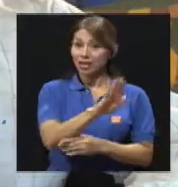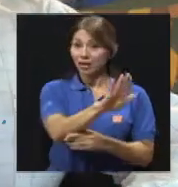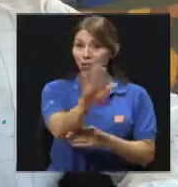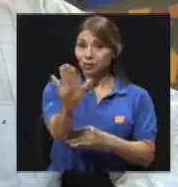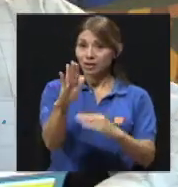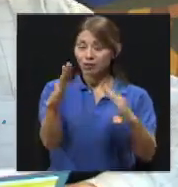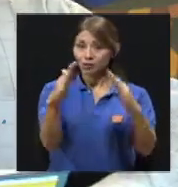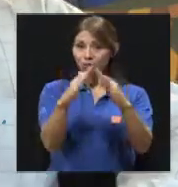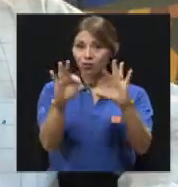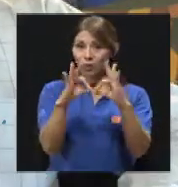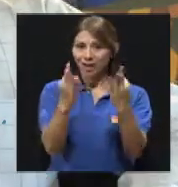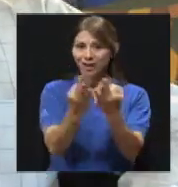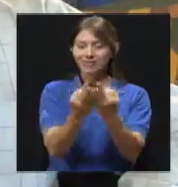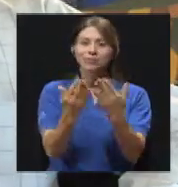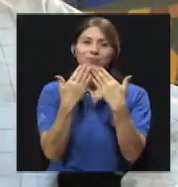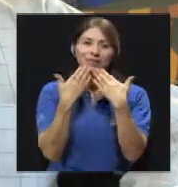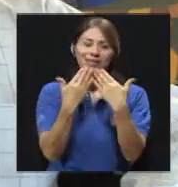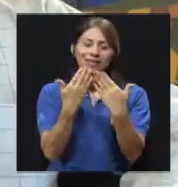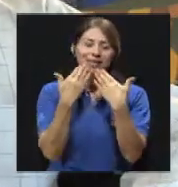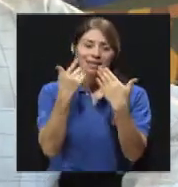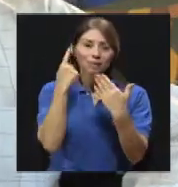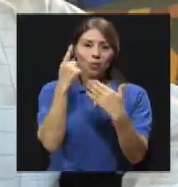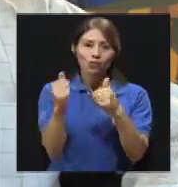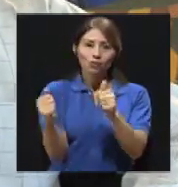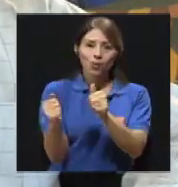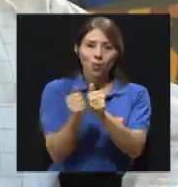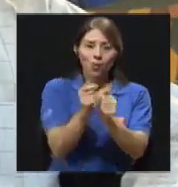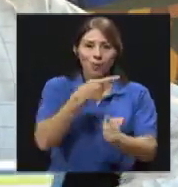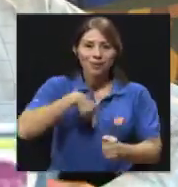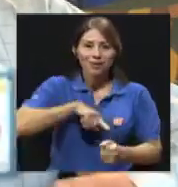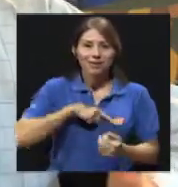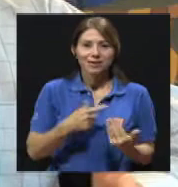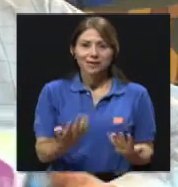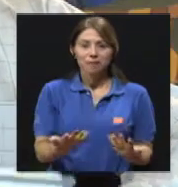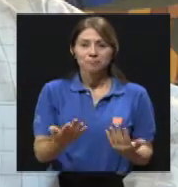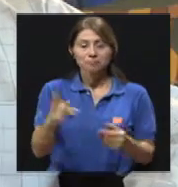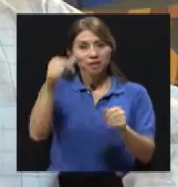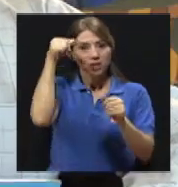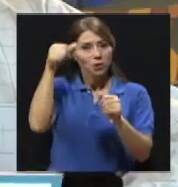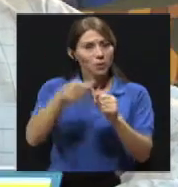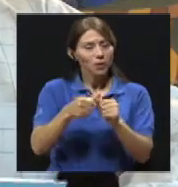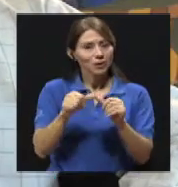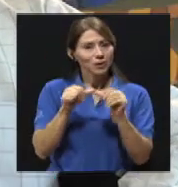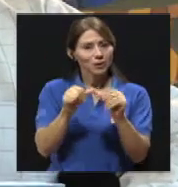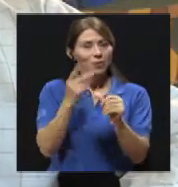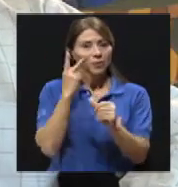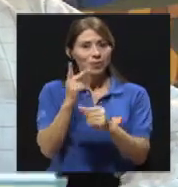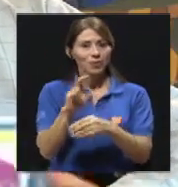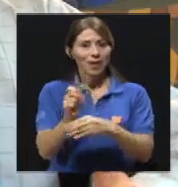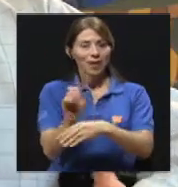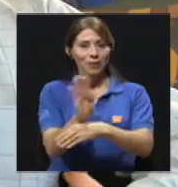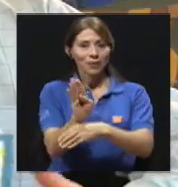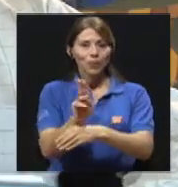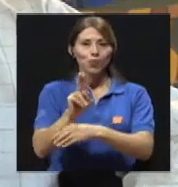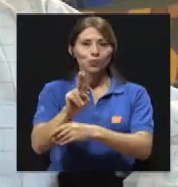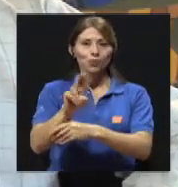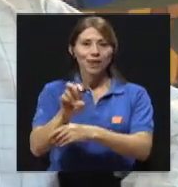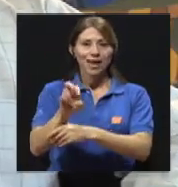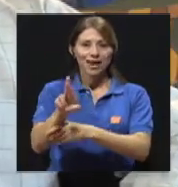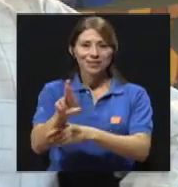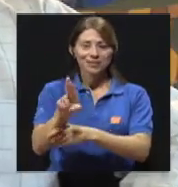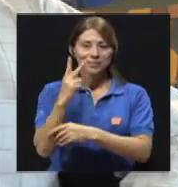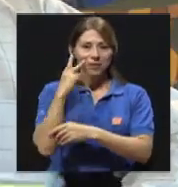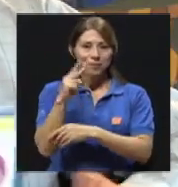hogares, muchísimas gracias por su compañía y recuerden seguir en sintonía del canal UCR